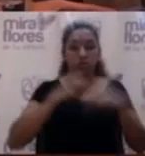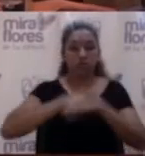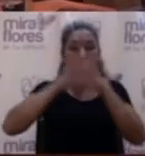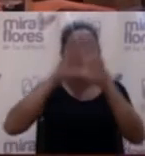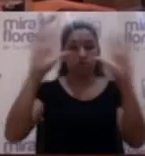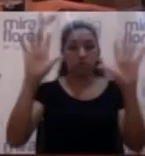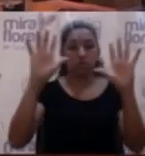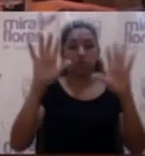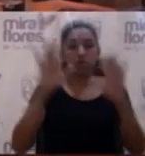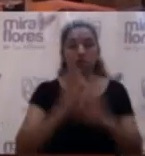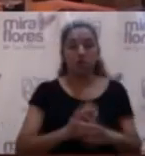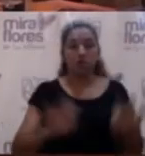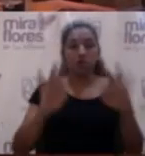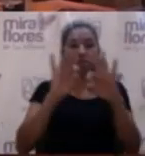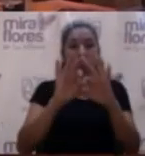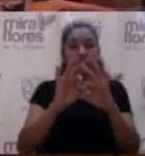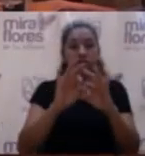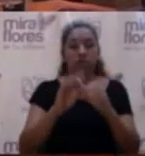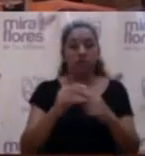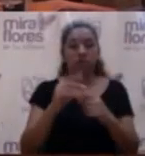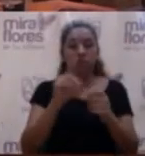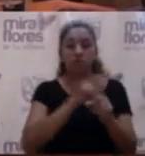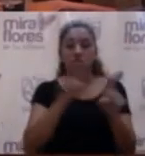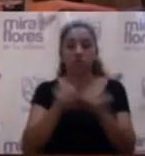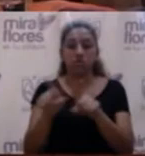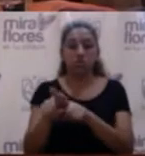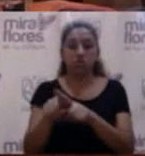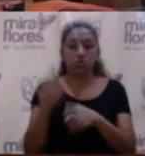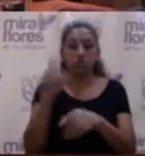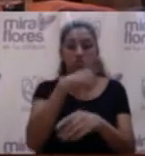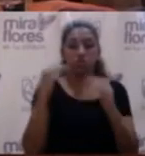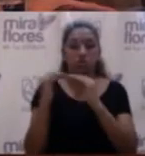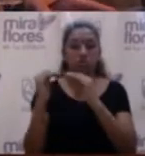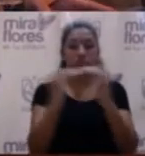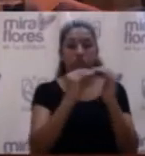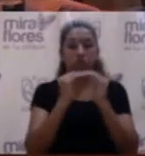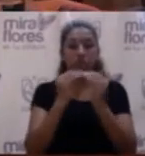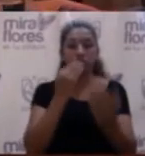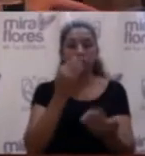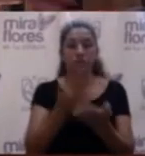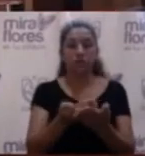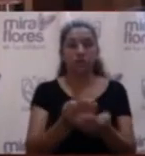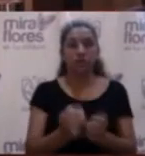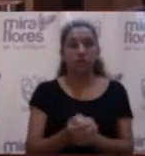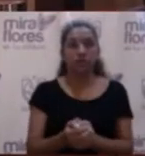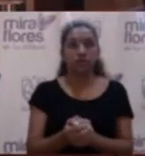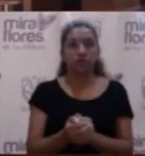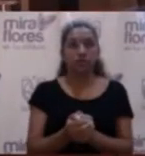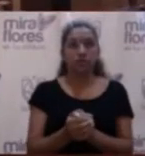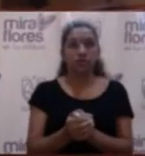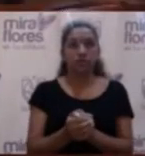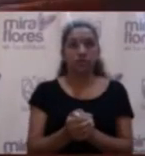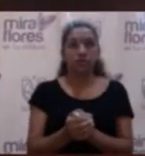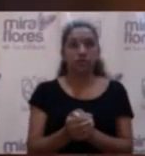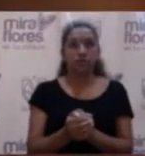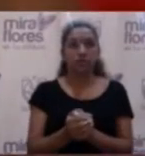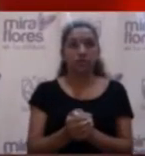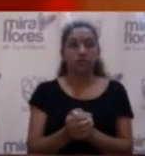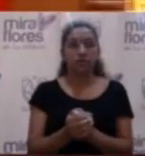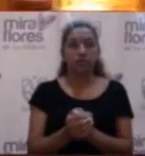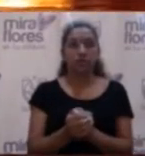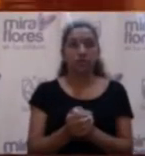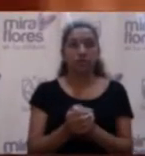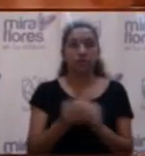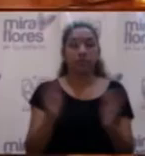aclaradas, por la cual se votó por unanimidad en forma positiva. Gracias, señor Alcalde. Muy bien, en ese orden de ideas,